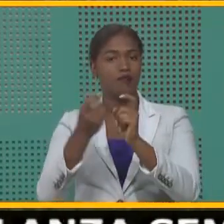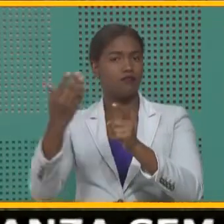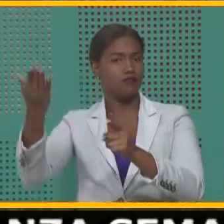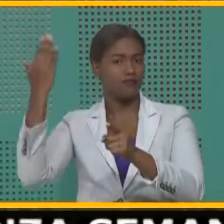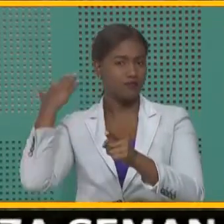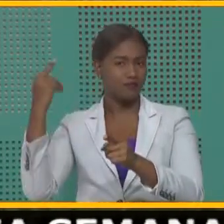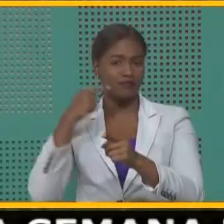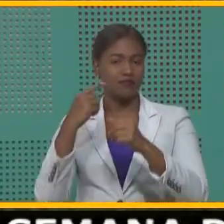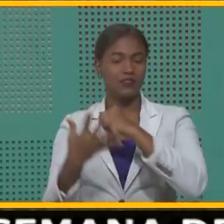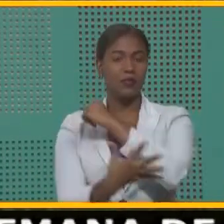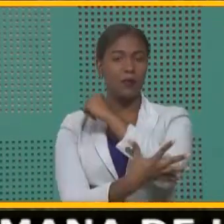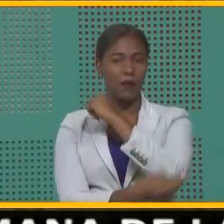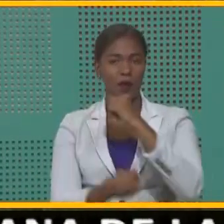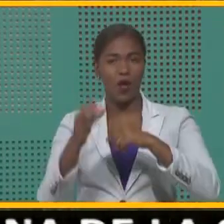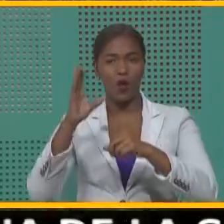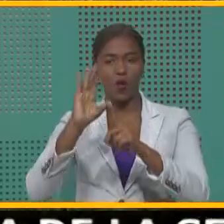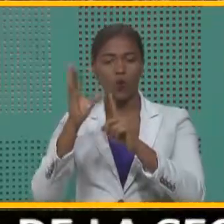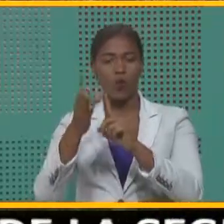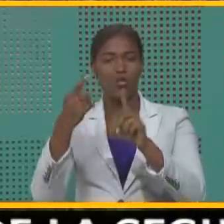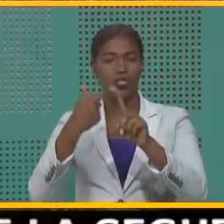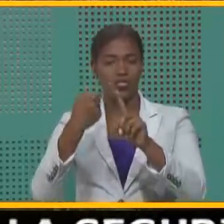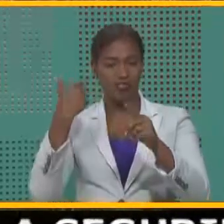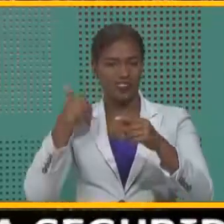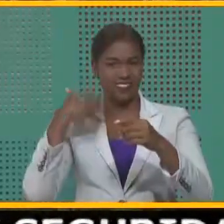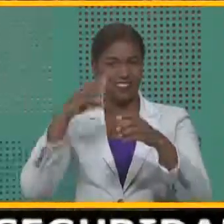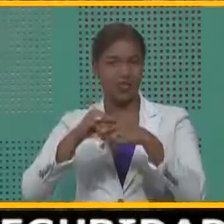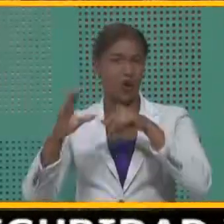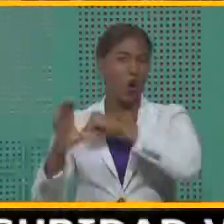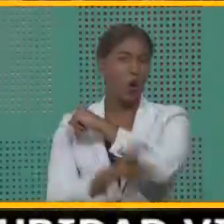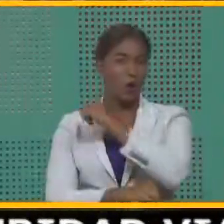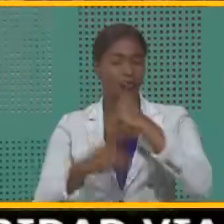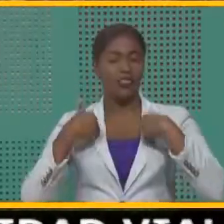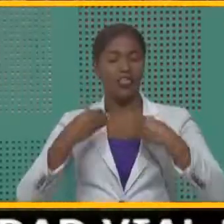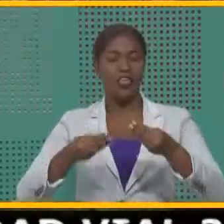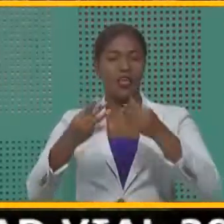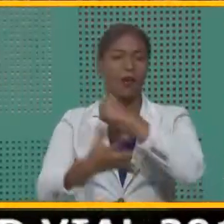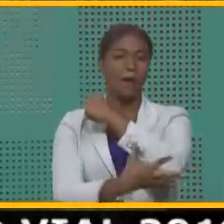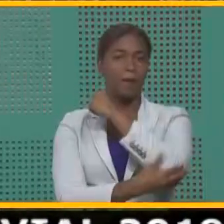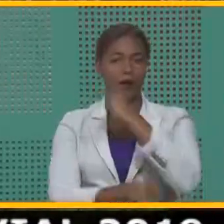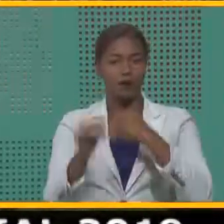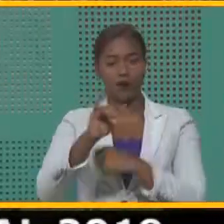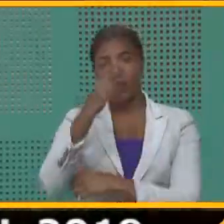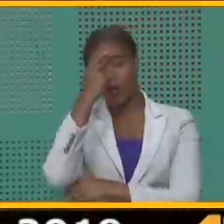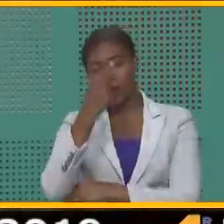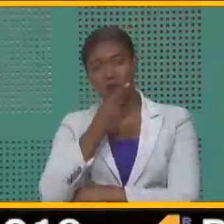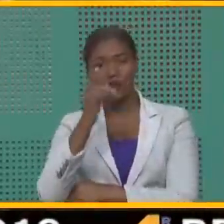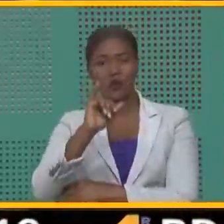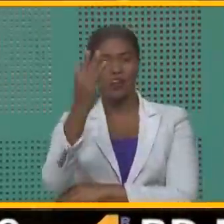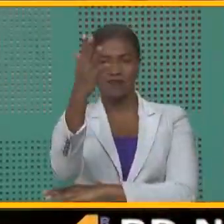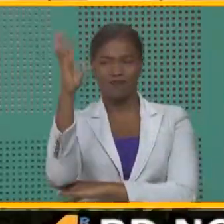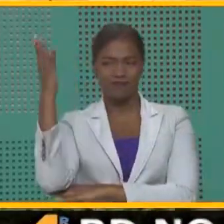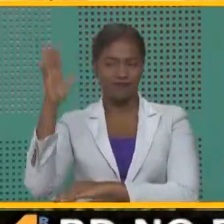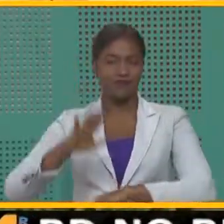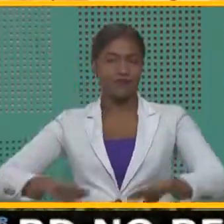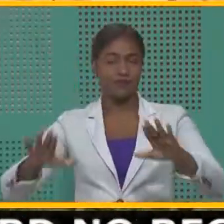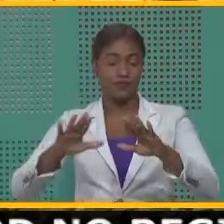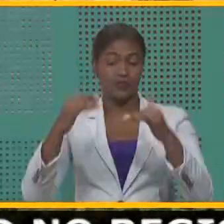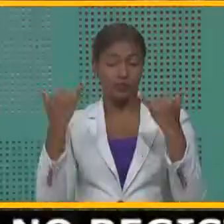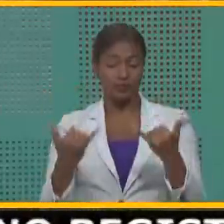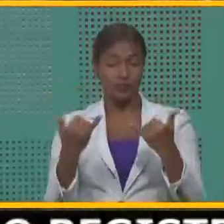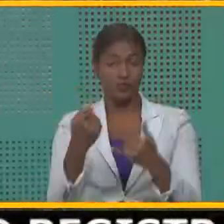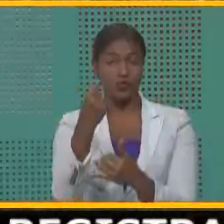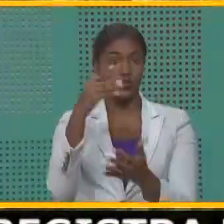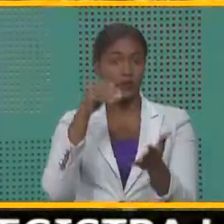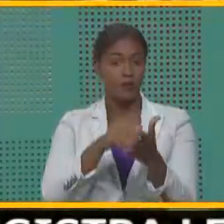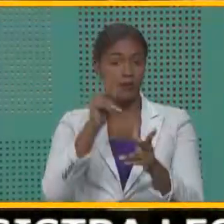la empobrecedora cultura del conuquismo que siembra pobreza y perjudica el medio ambiente. En la actualidad, 11 mil productores